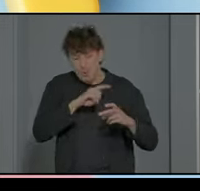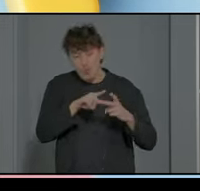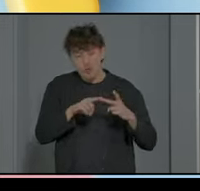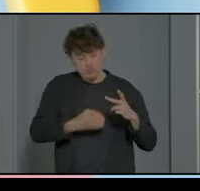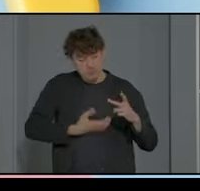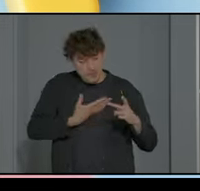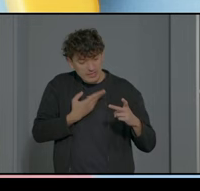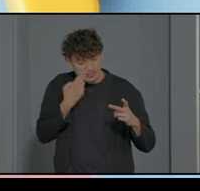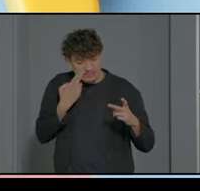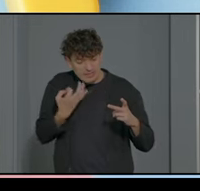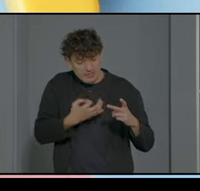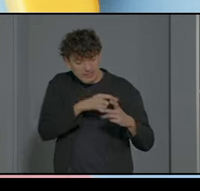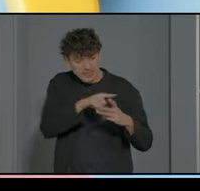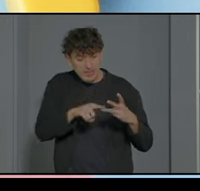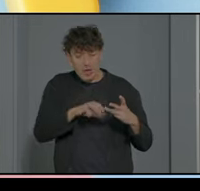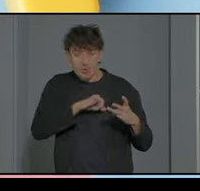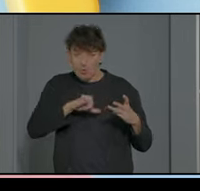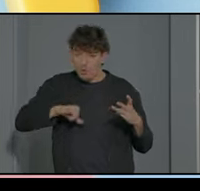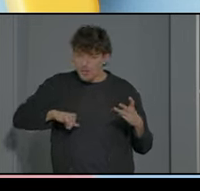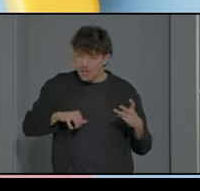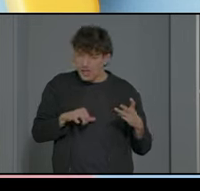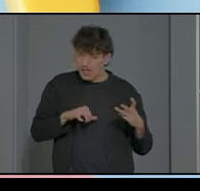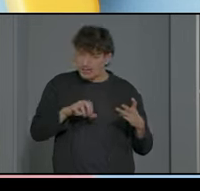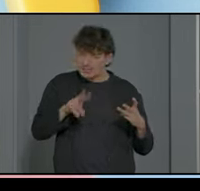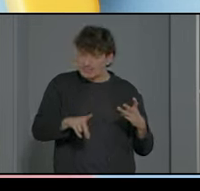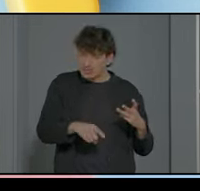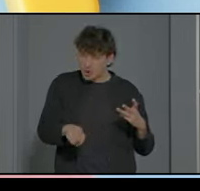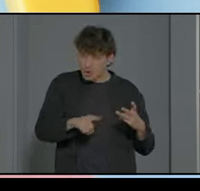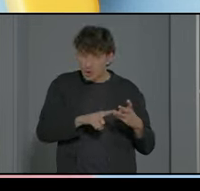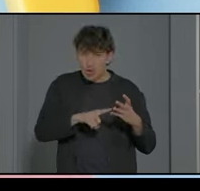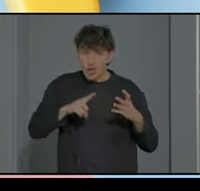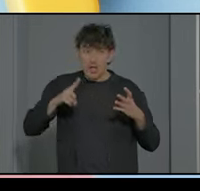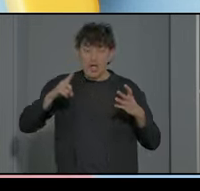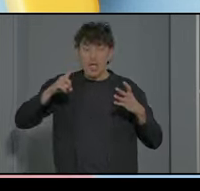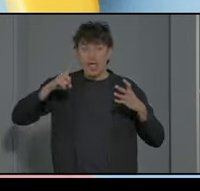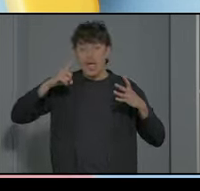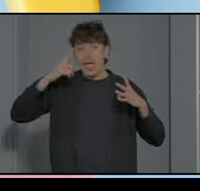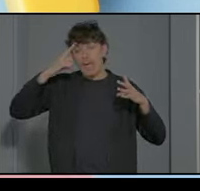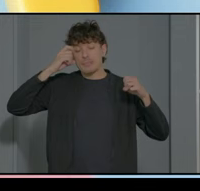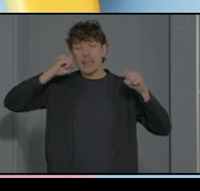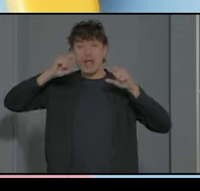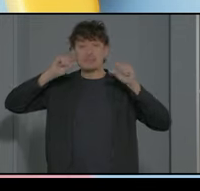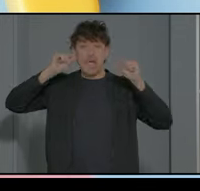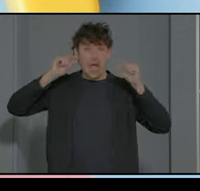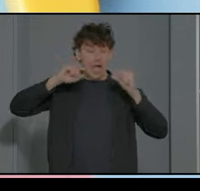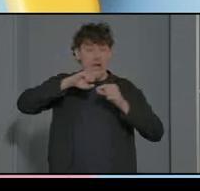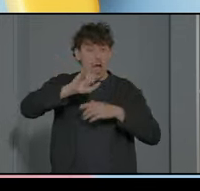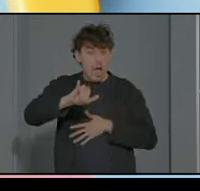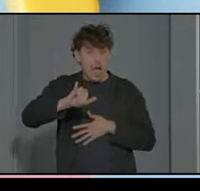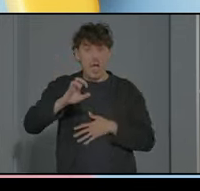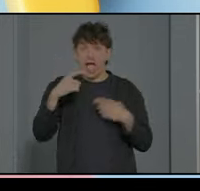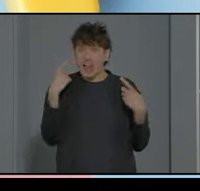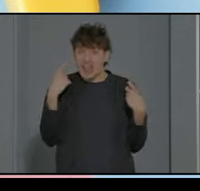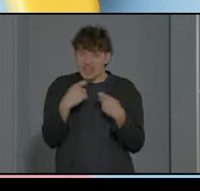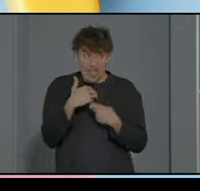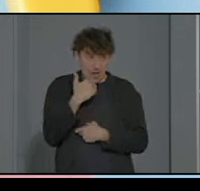poquito sus hábitos de autonomía si tiene alergias epilepsias necesidades de apoyo dificultades de conducta un poquito pues para que previamente